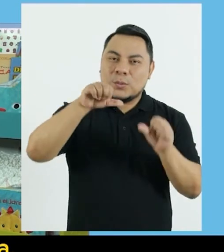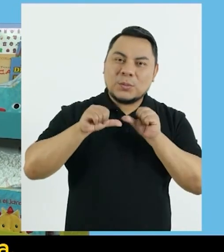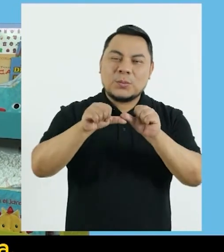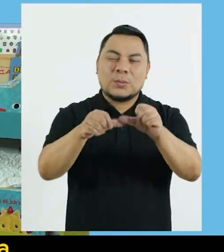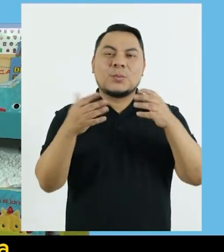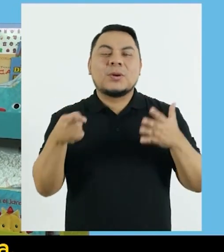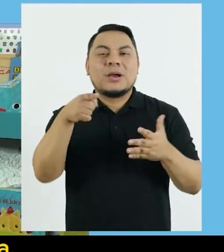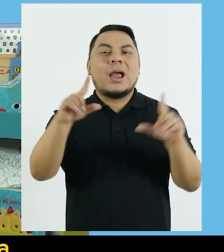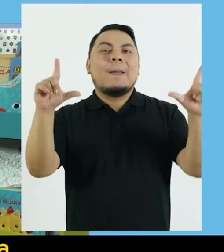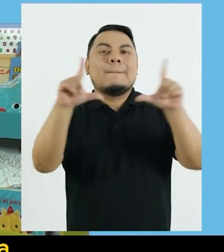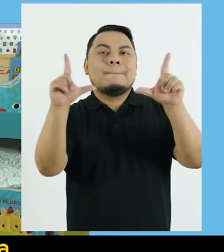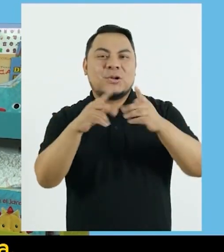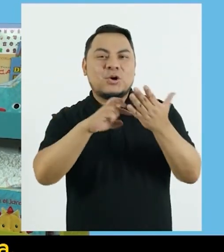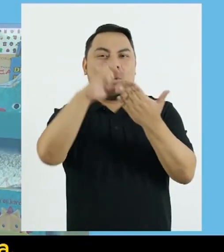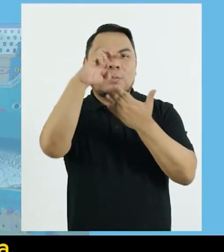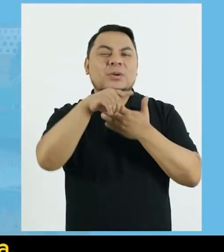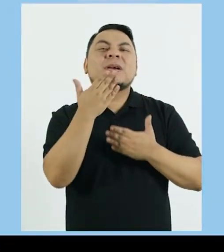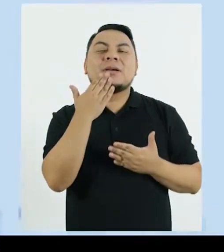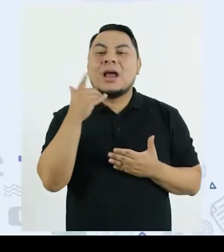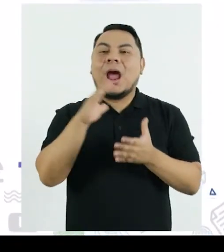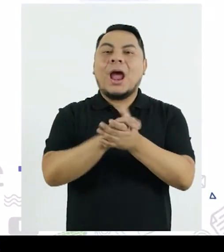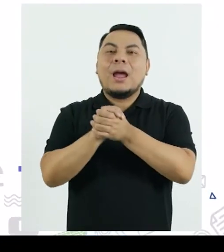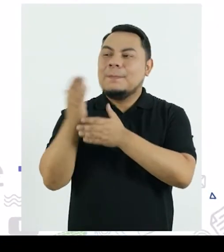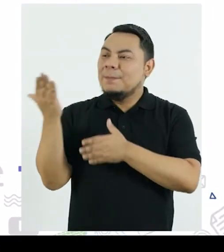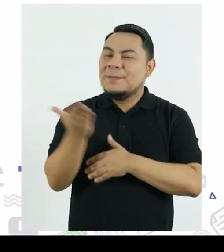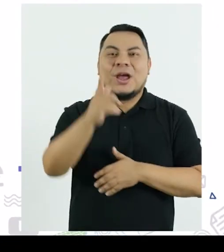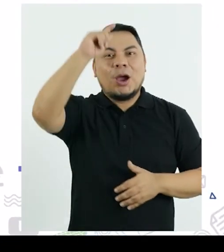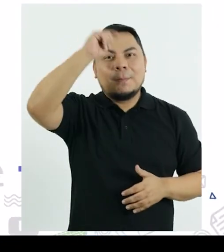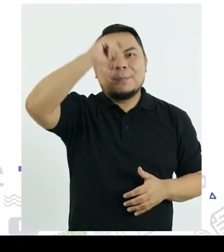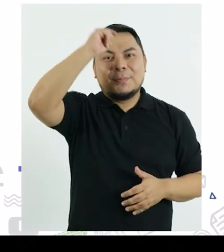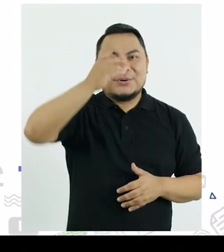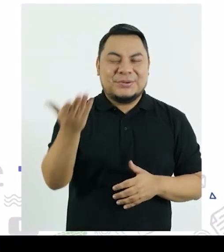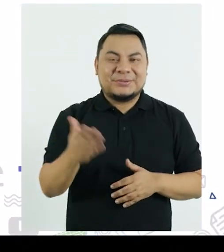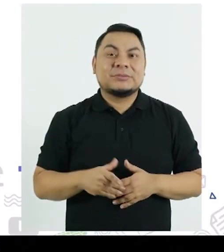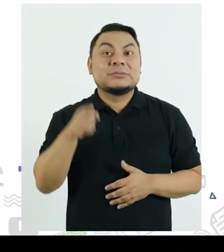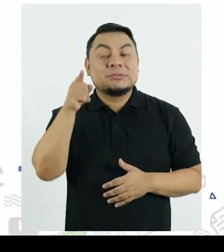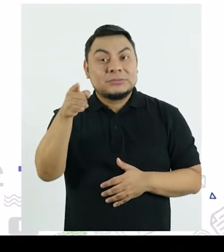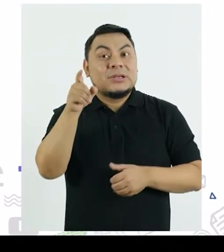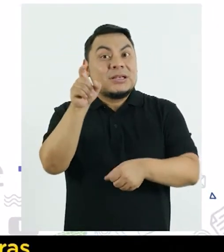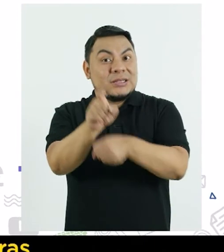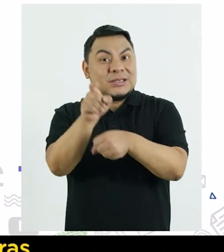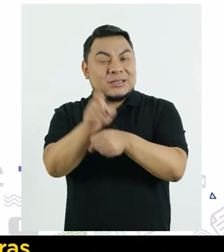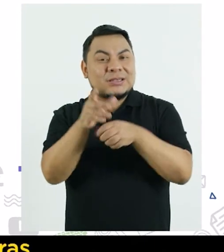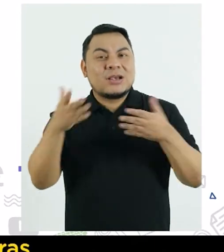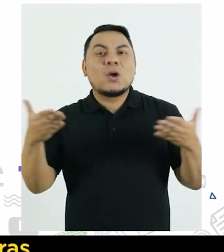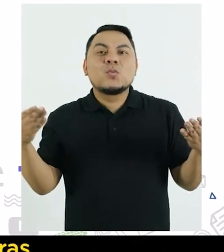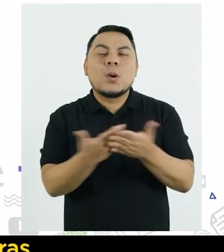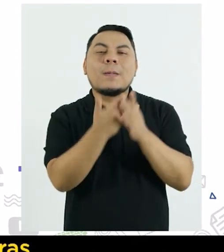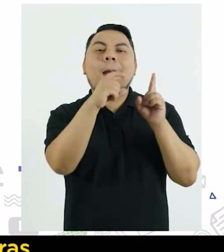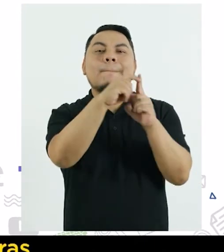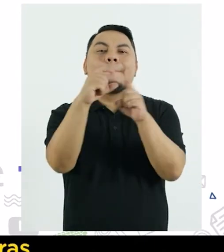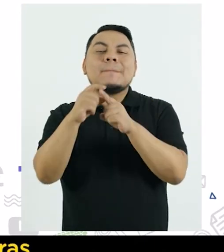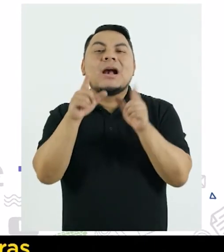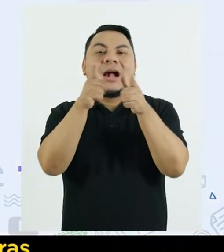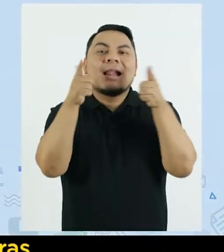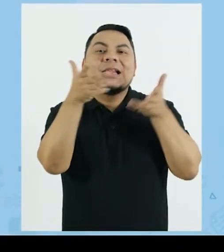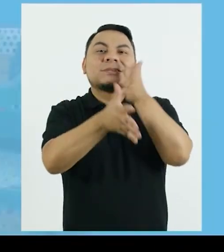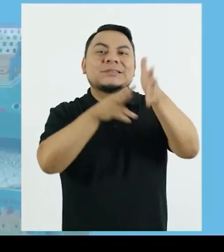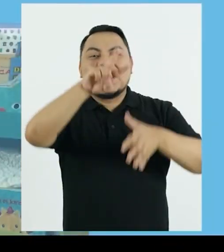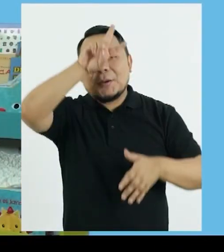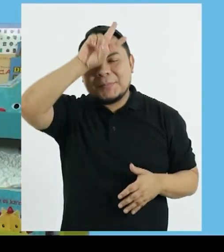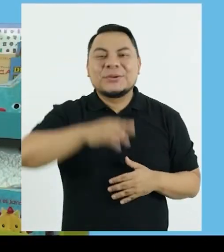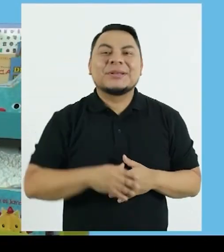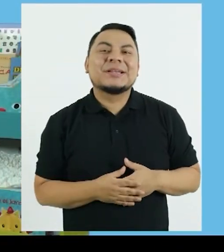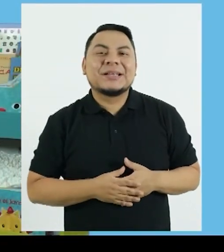Continuemos con el programa Con nuestro amigo Paul Valdés Para que nos enseñe nuevas palabras